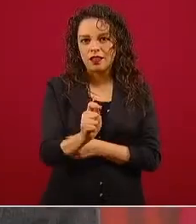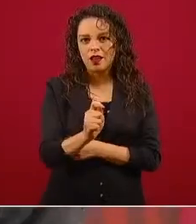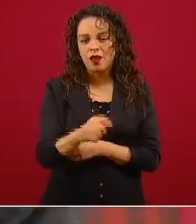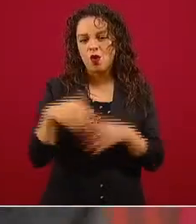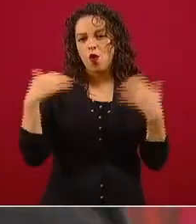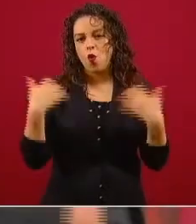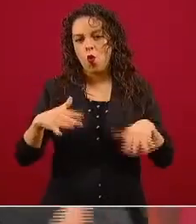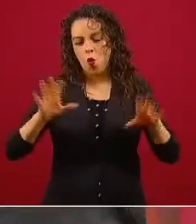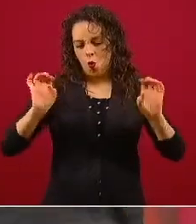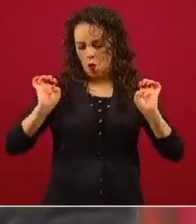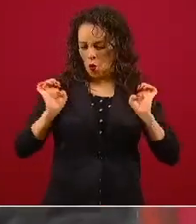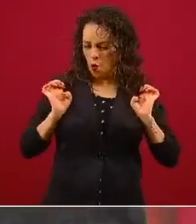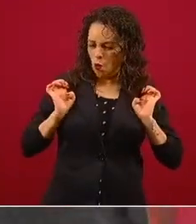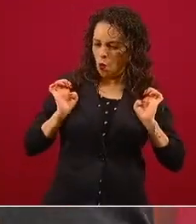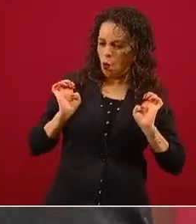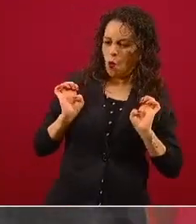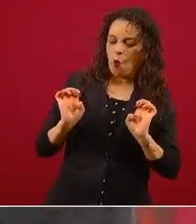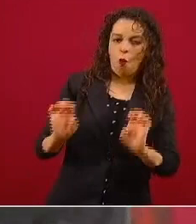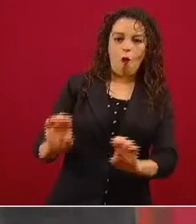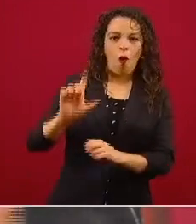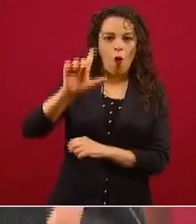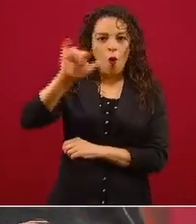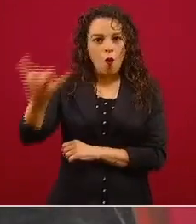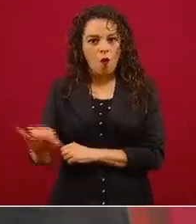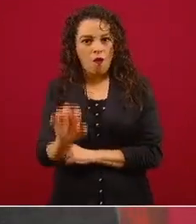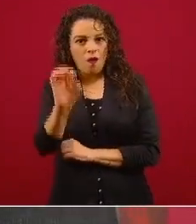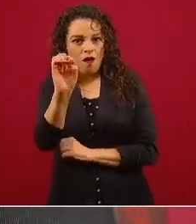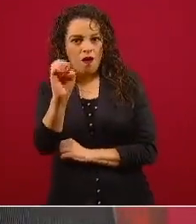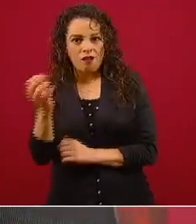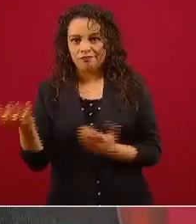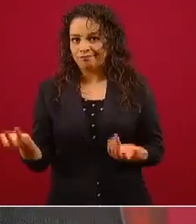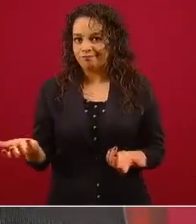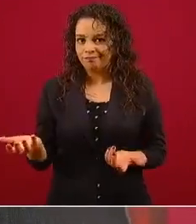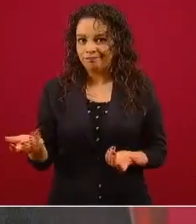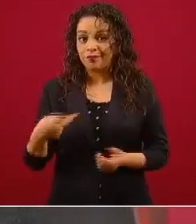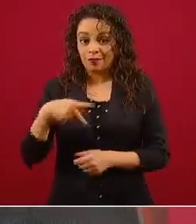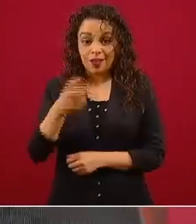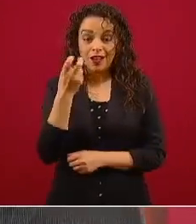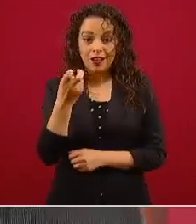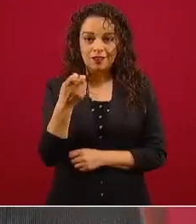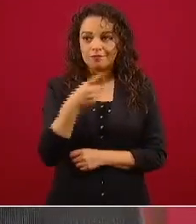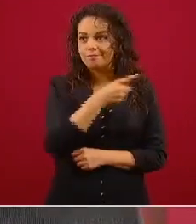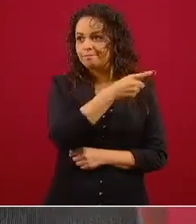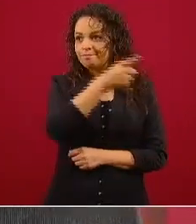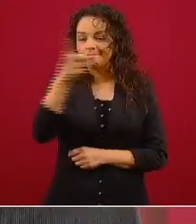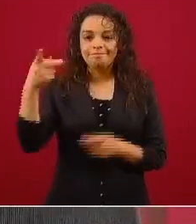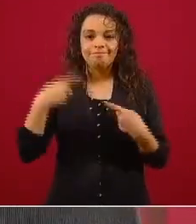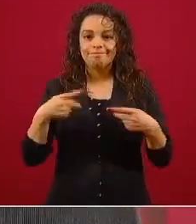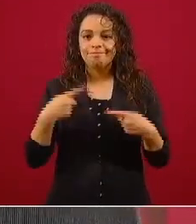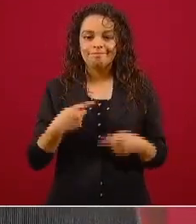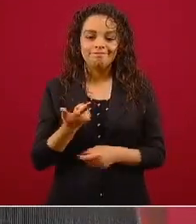Pero esto no les gusta a nuestros adversarios